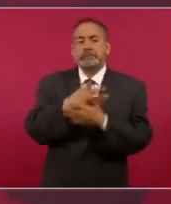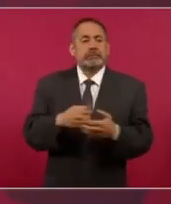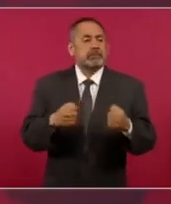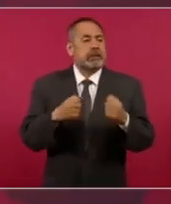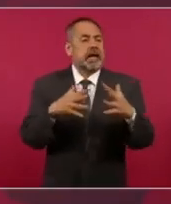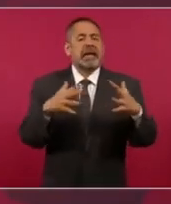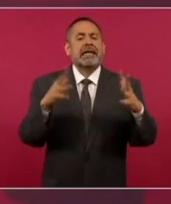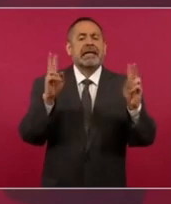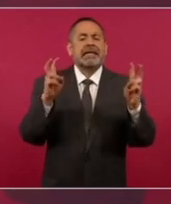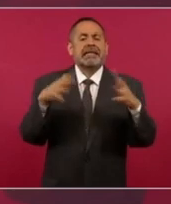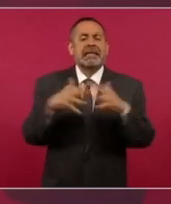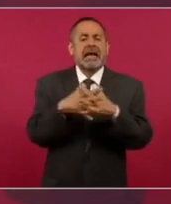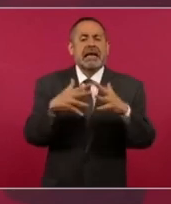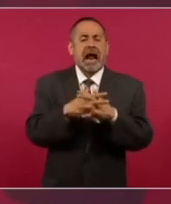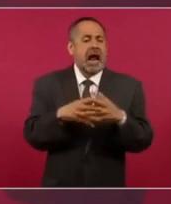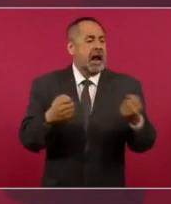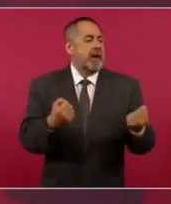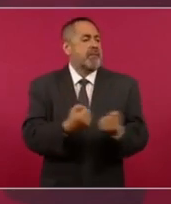narcotráfico.